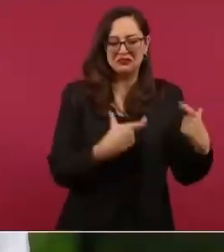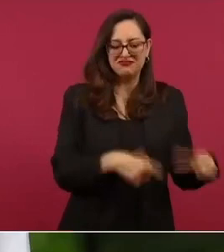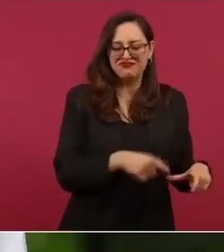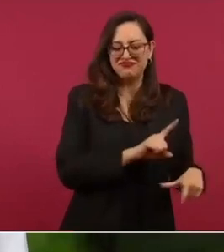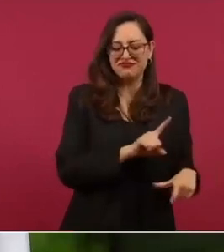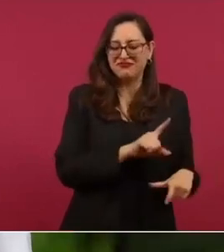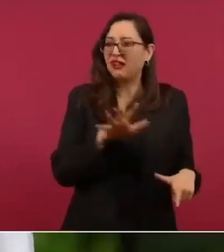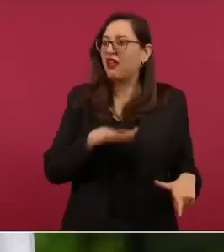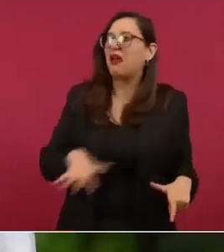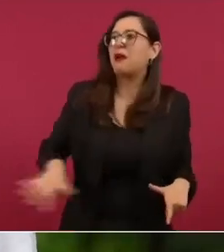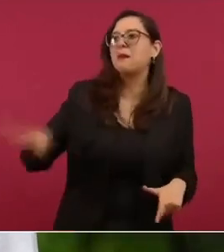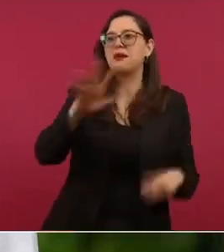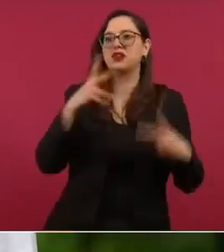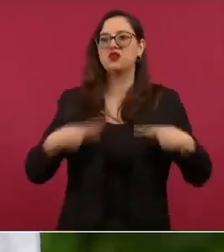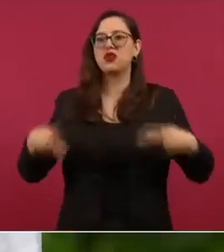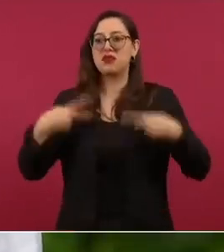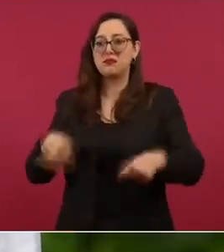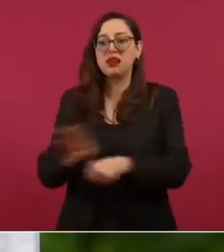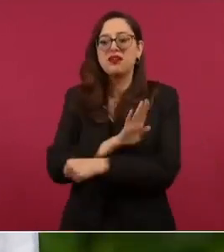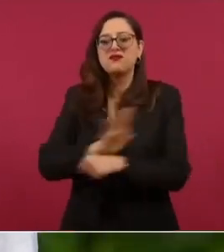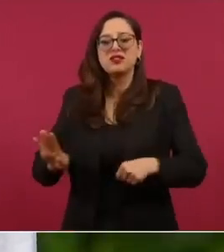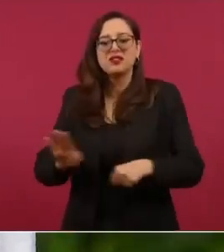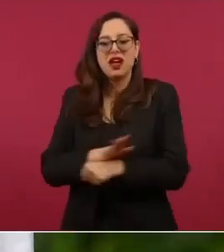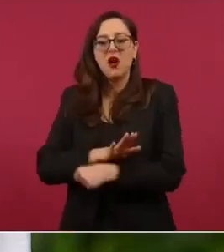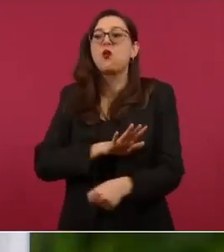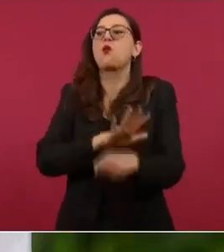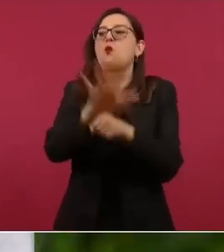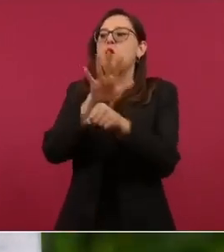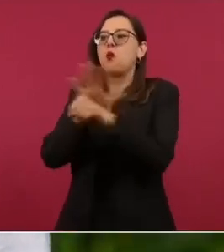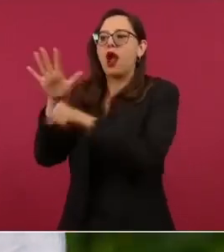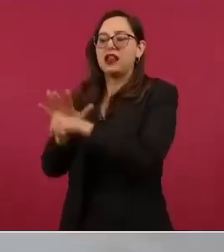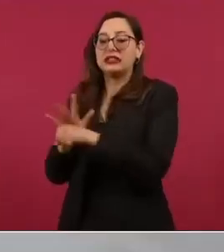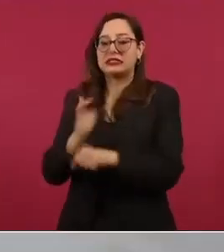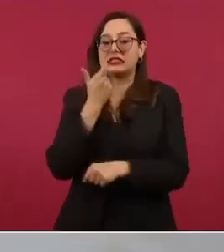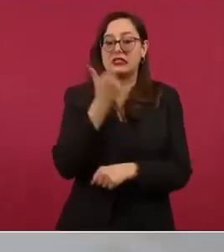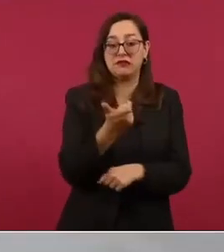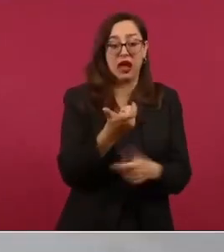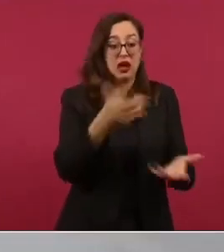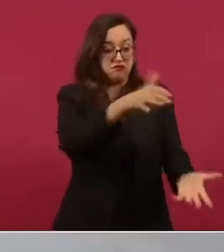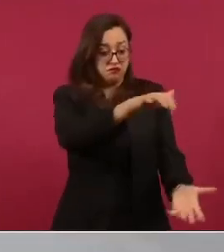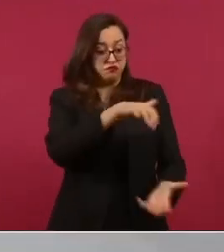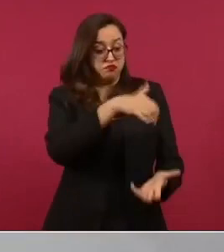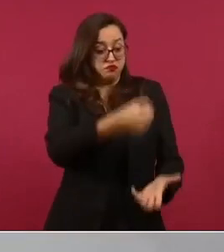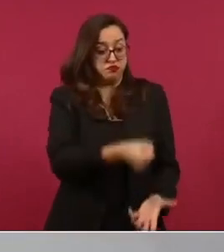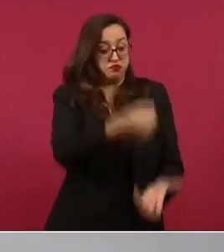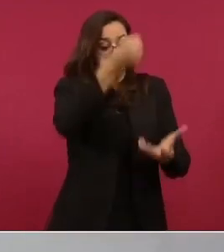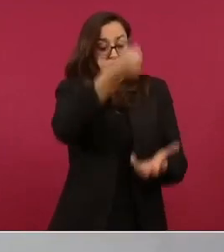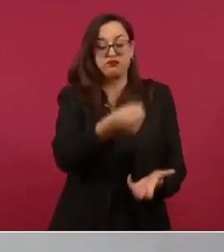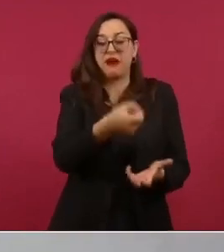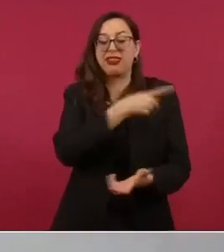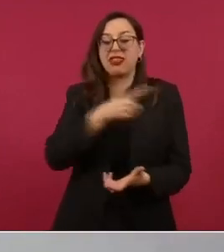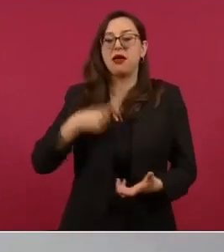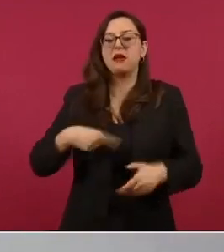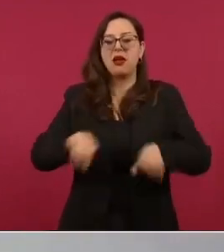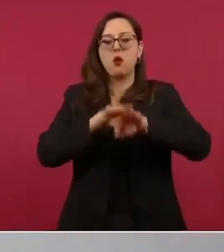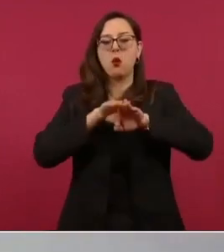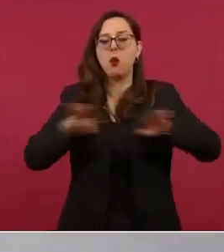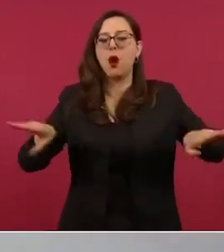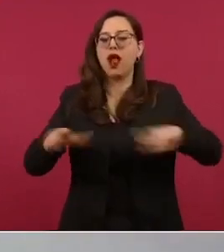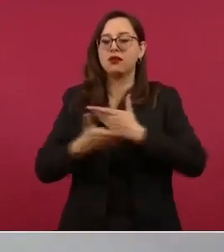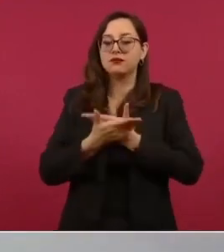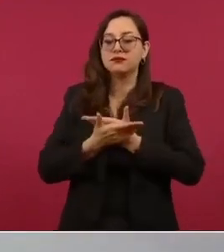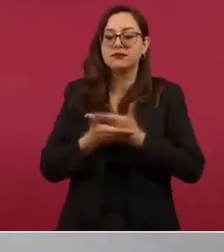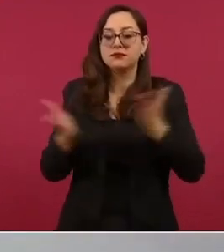cualitativo es decir la distribución equitativa del ingreso y de la riqueza el fin